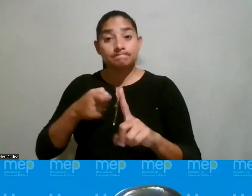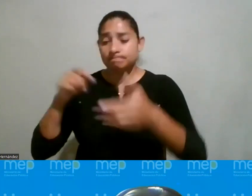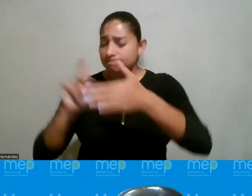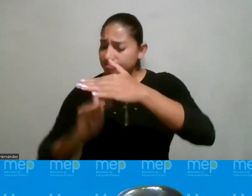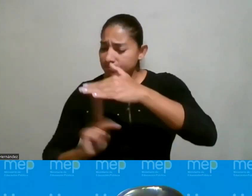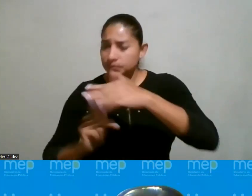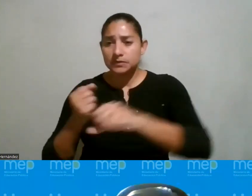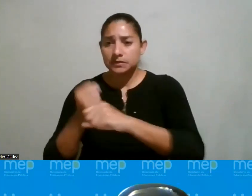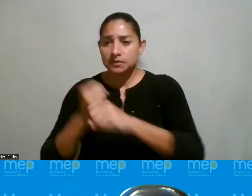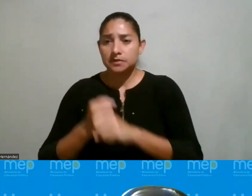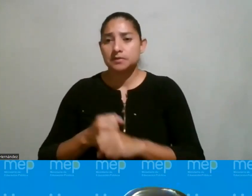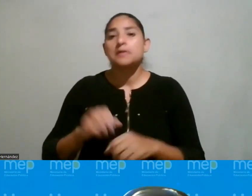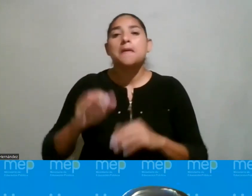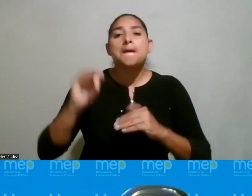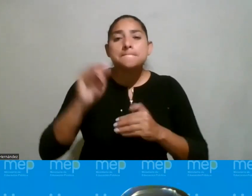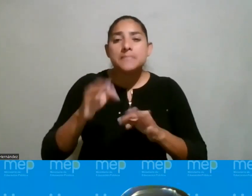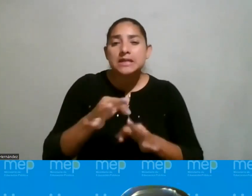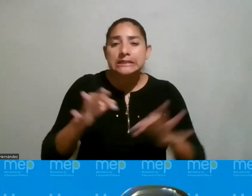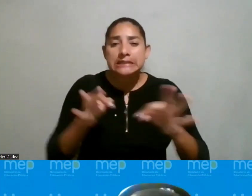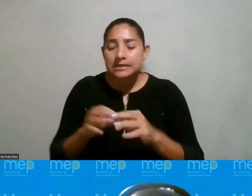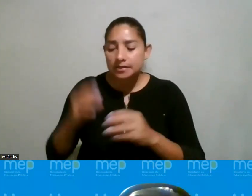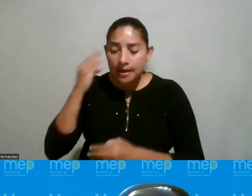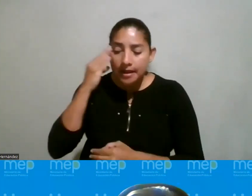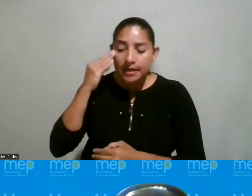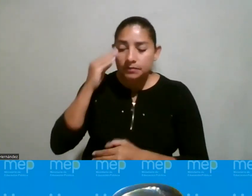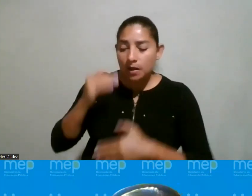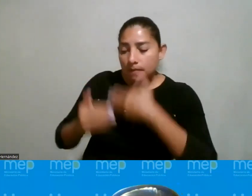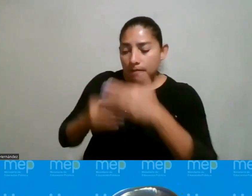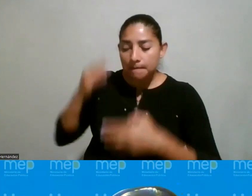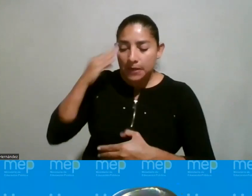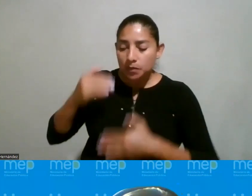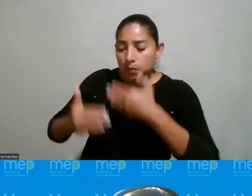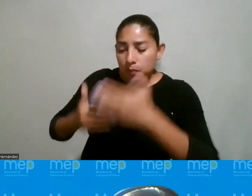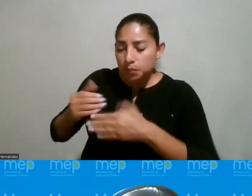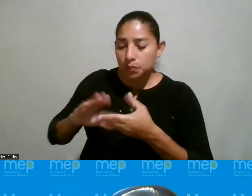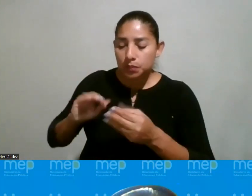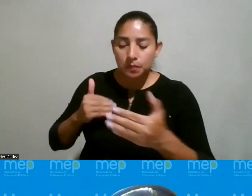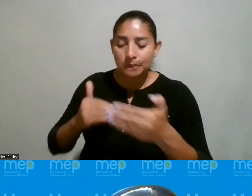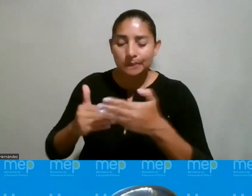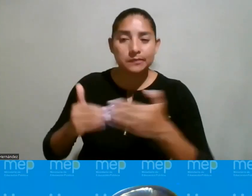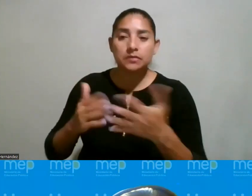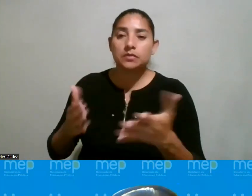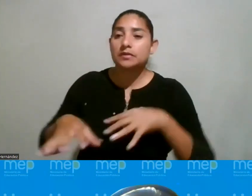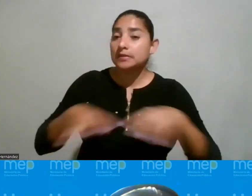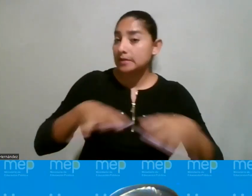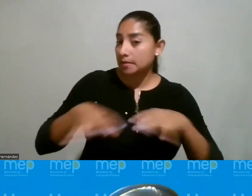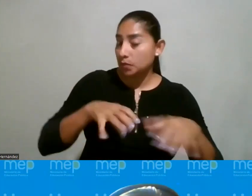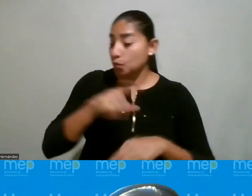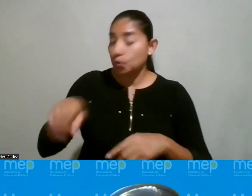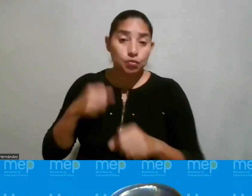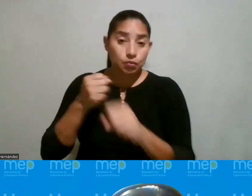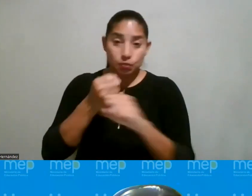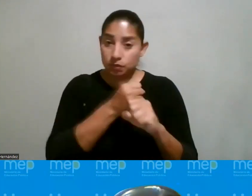trabaja con mini talleres, con esas experiencias vividas, con una dinámica de trabajo que ustedes